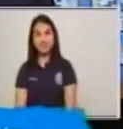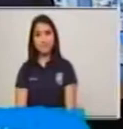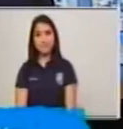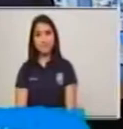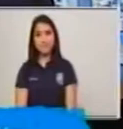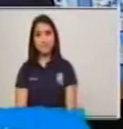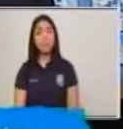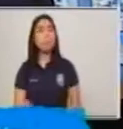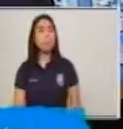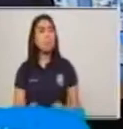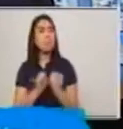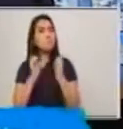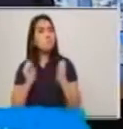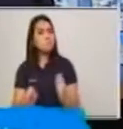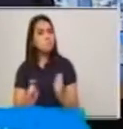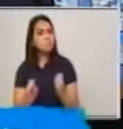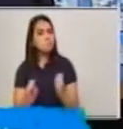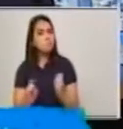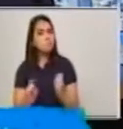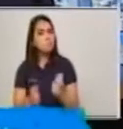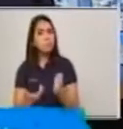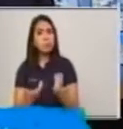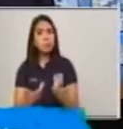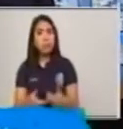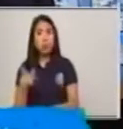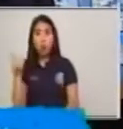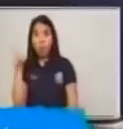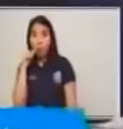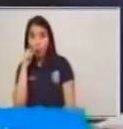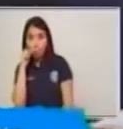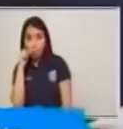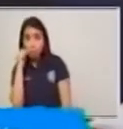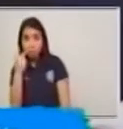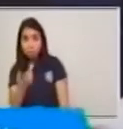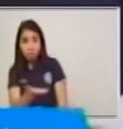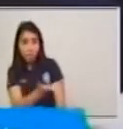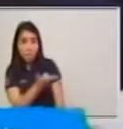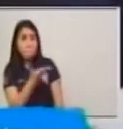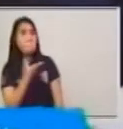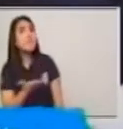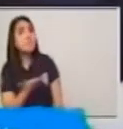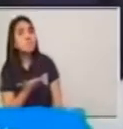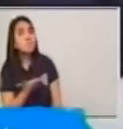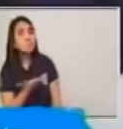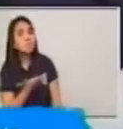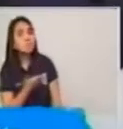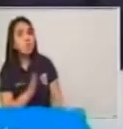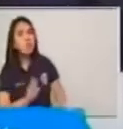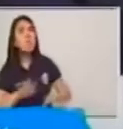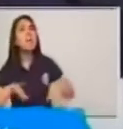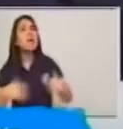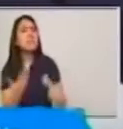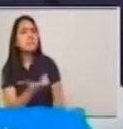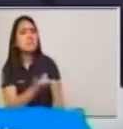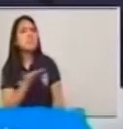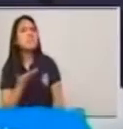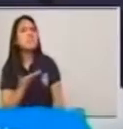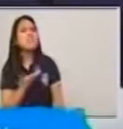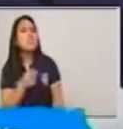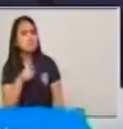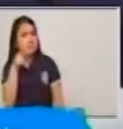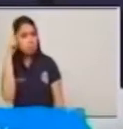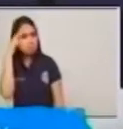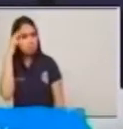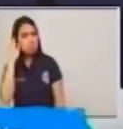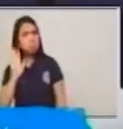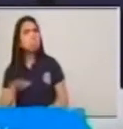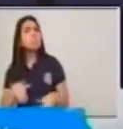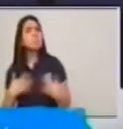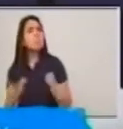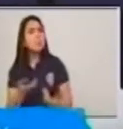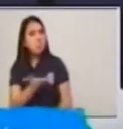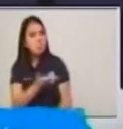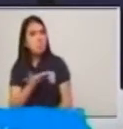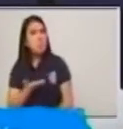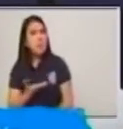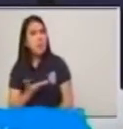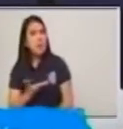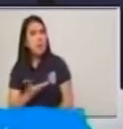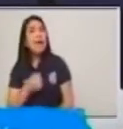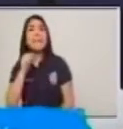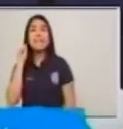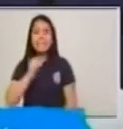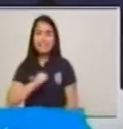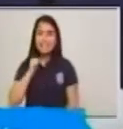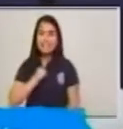Entonces, lo que le está pidiendo su hermano Luis, ¿qué es lo que le está pidiendo? Muy bien. Su